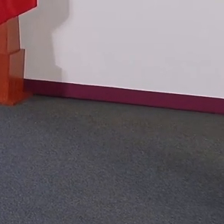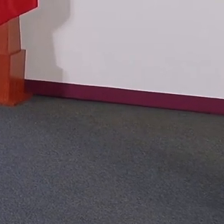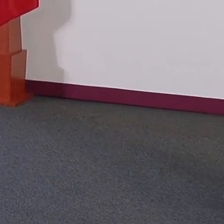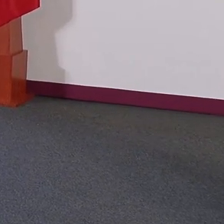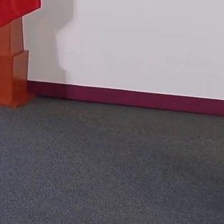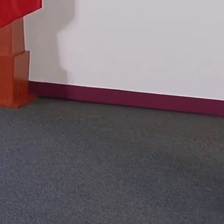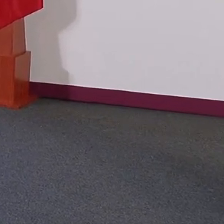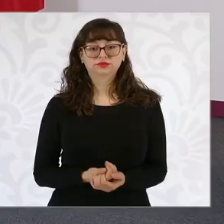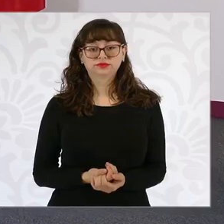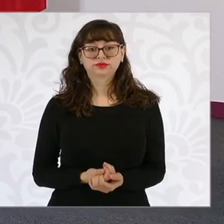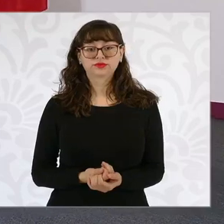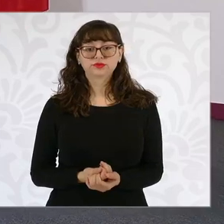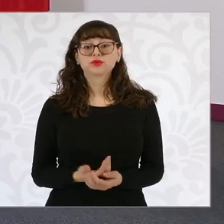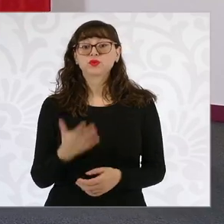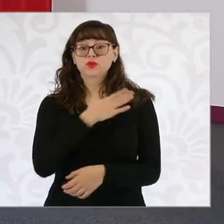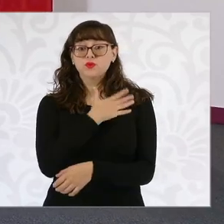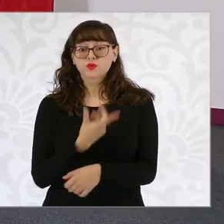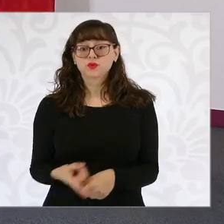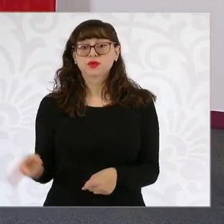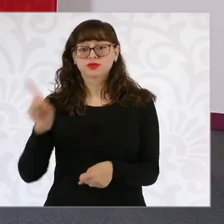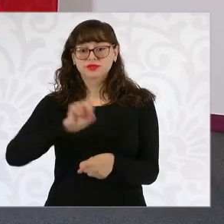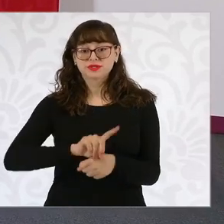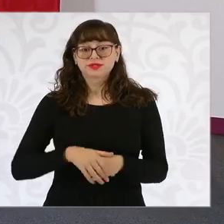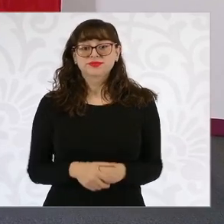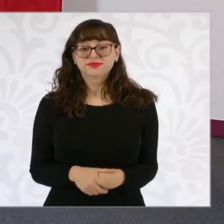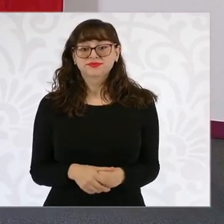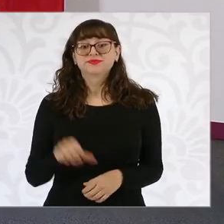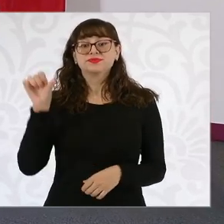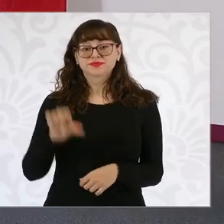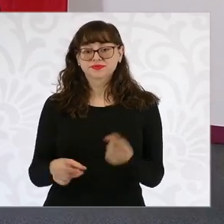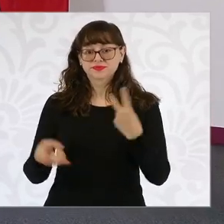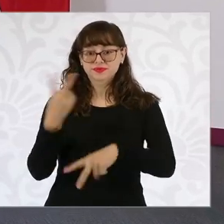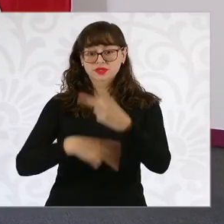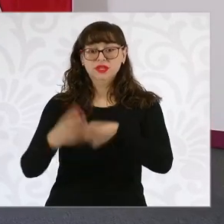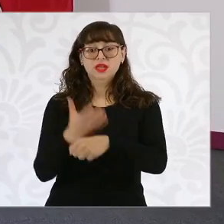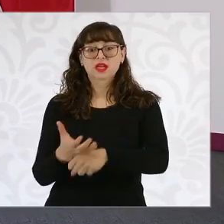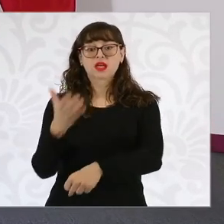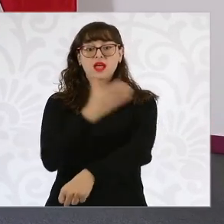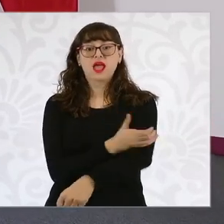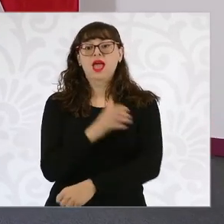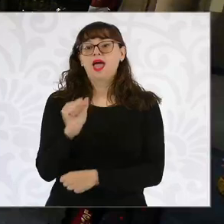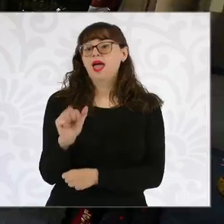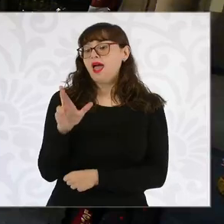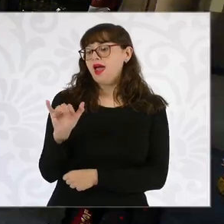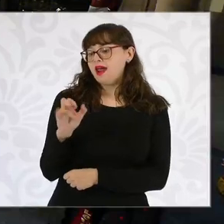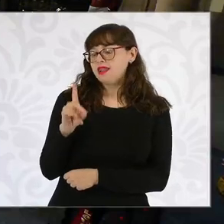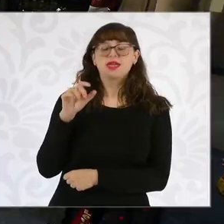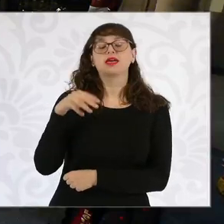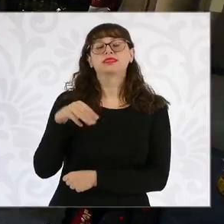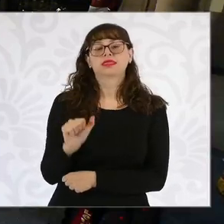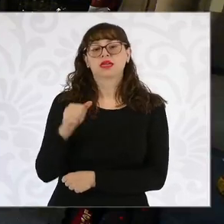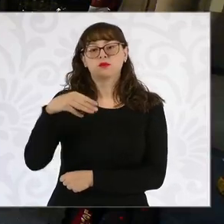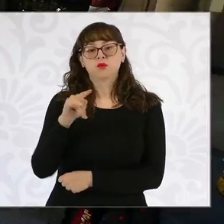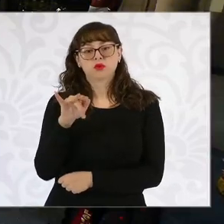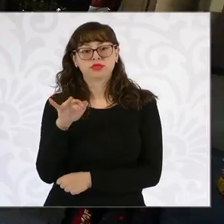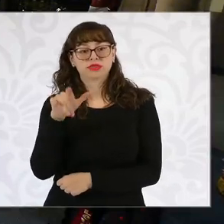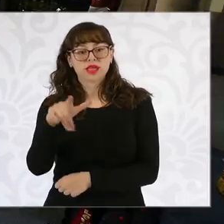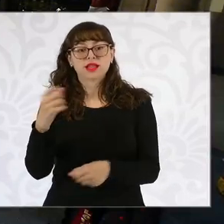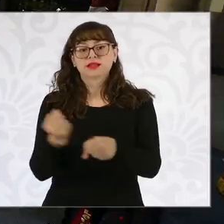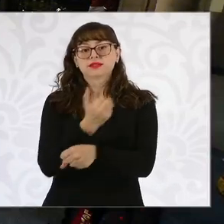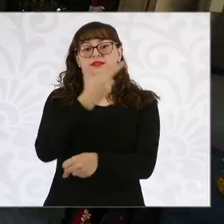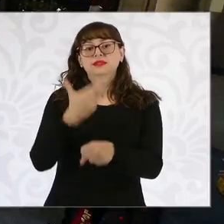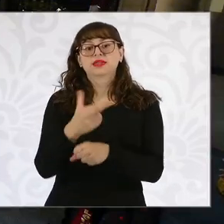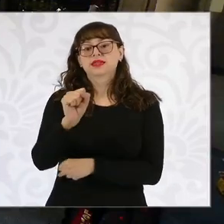Montiel, secretaria de Bienestar. Vamos a hablar de los avances de los programas de